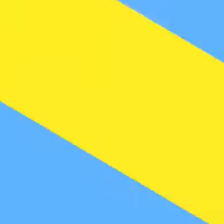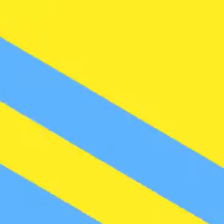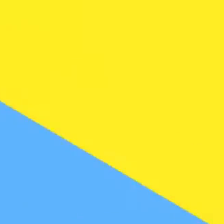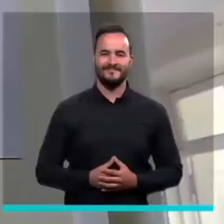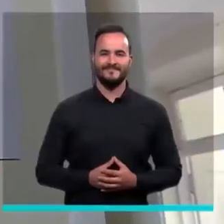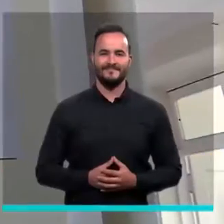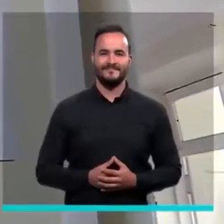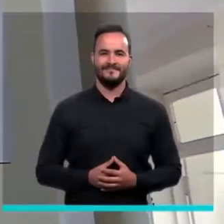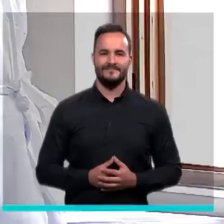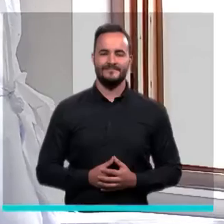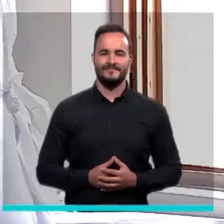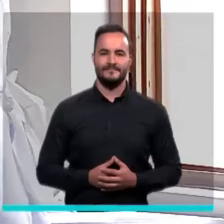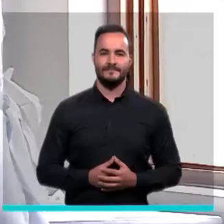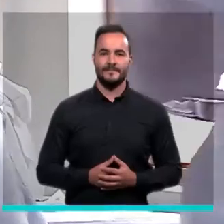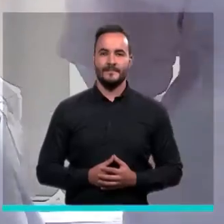primera dosis.